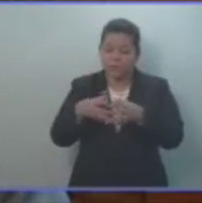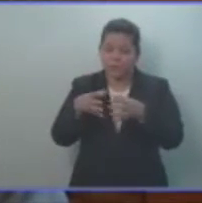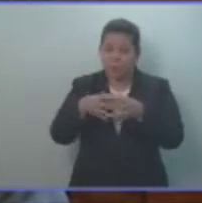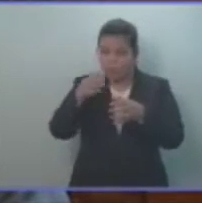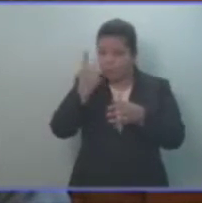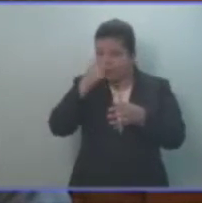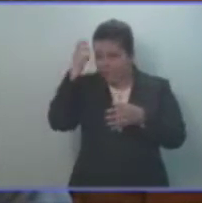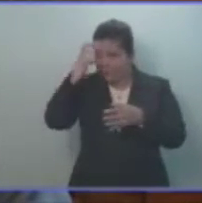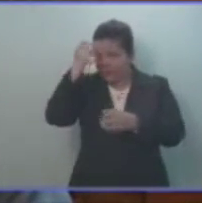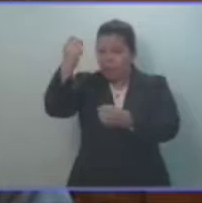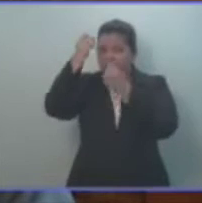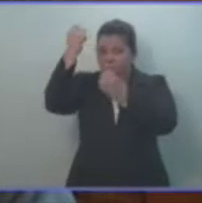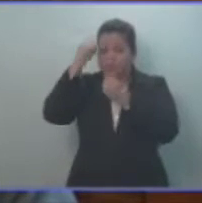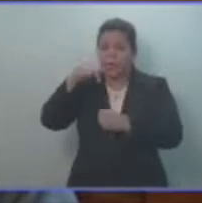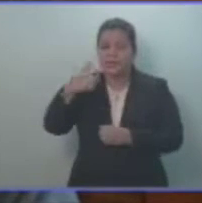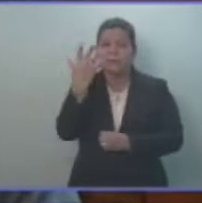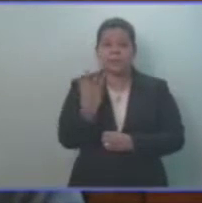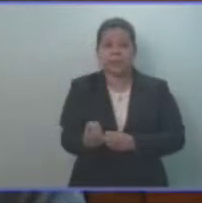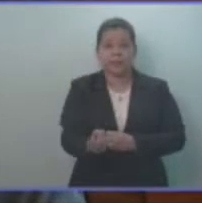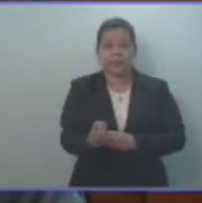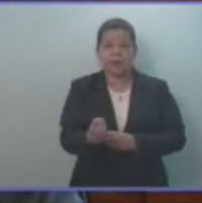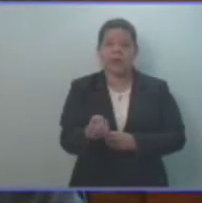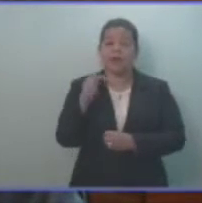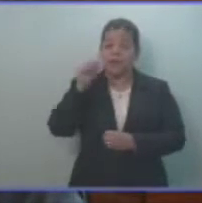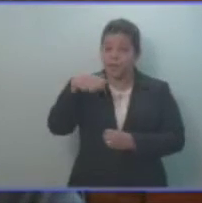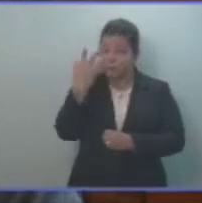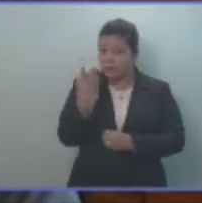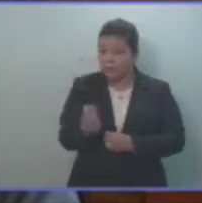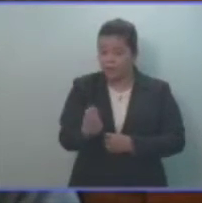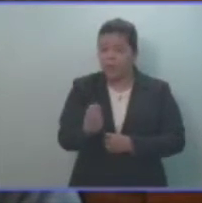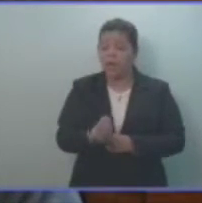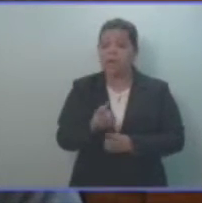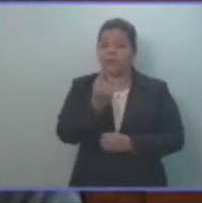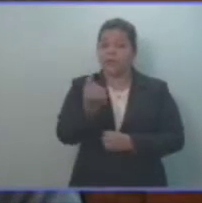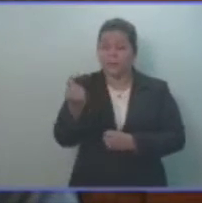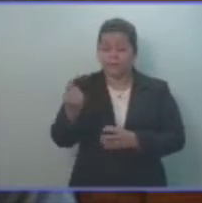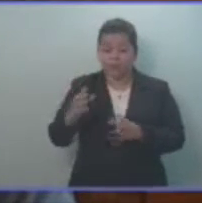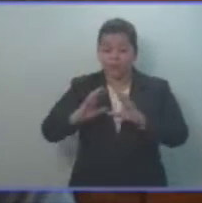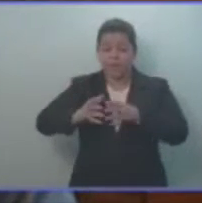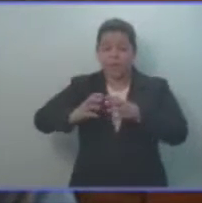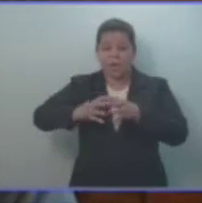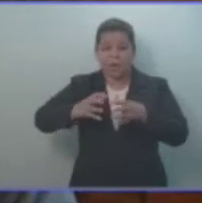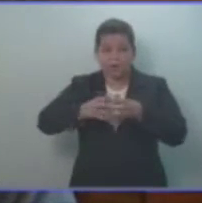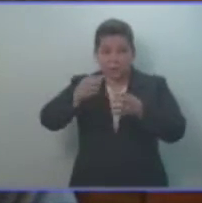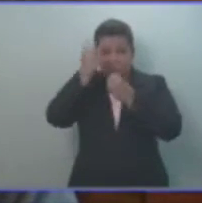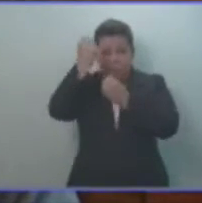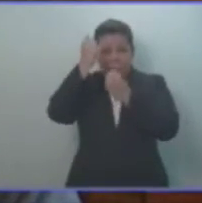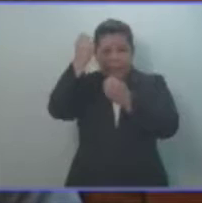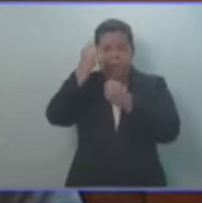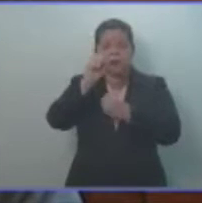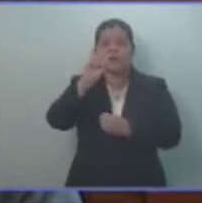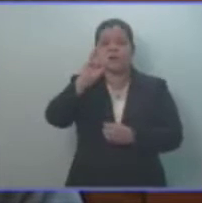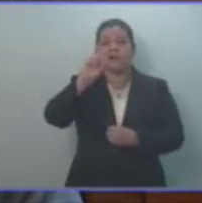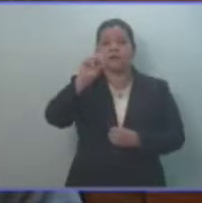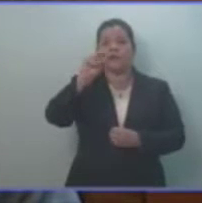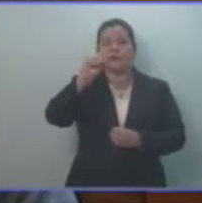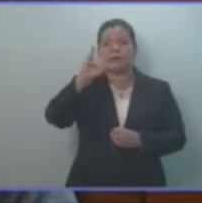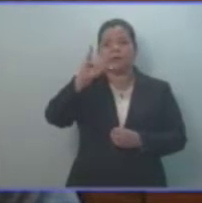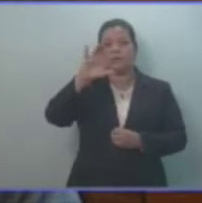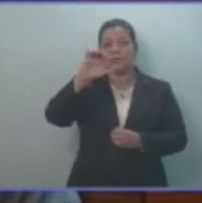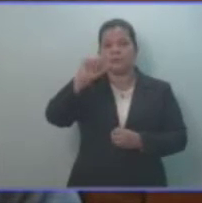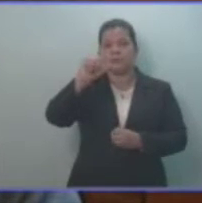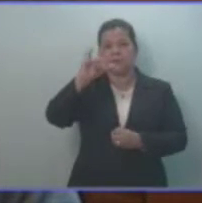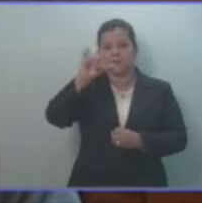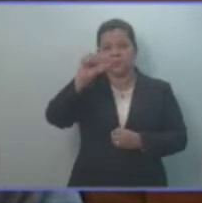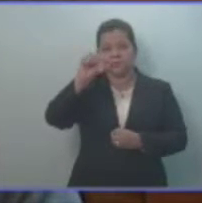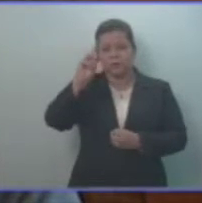este día se está conmemorando, se está conmemorando el Día del Sindicalista Salvadoreño. Invitarlos